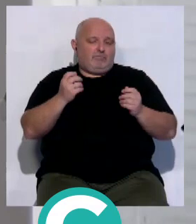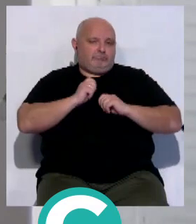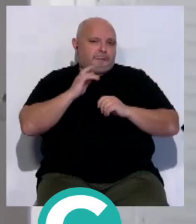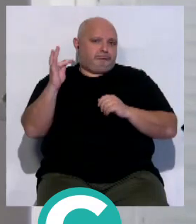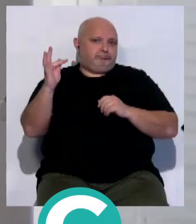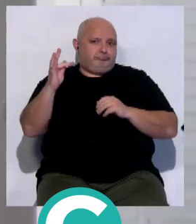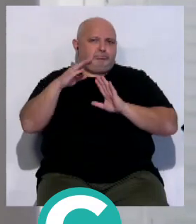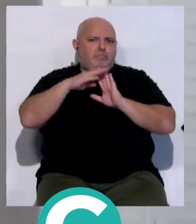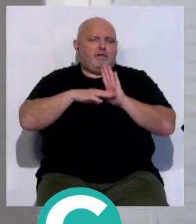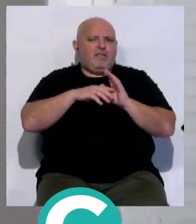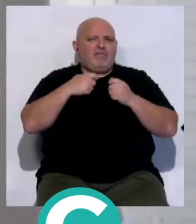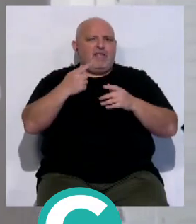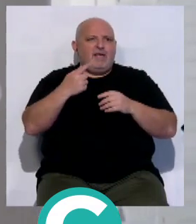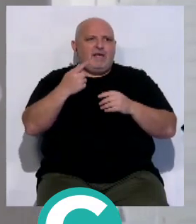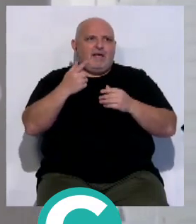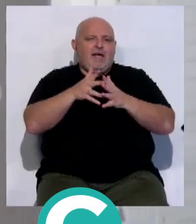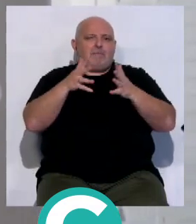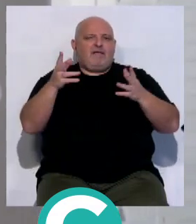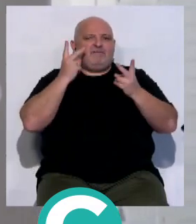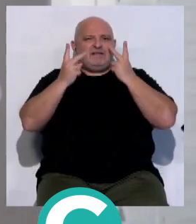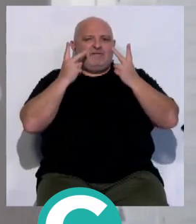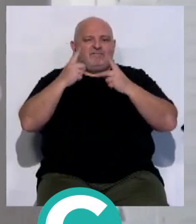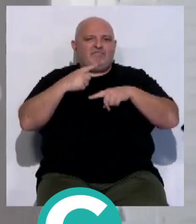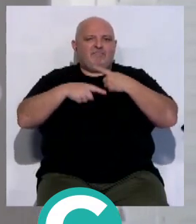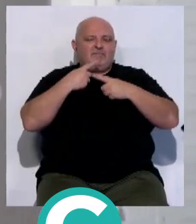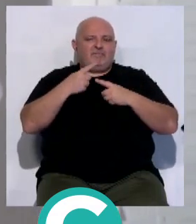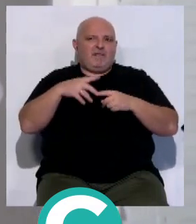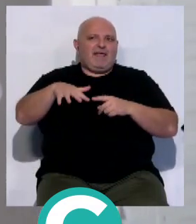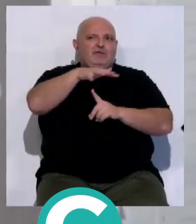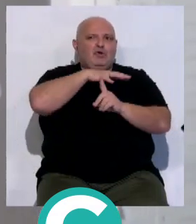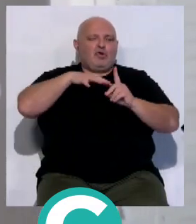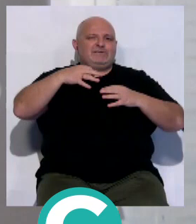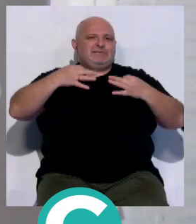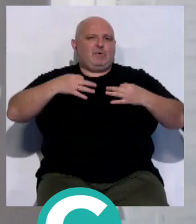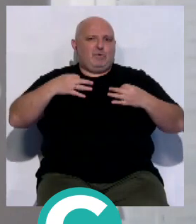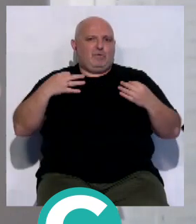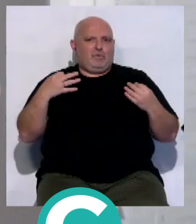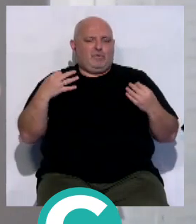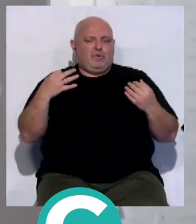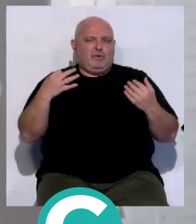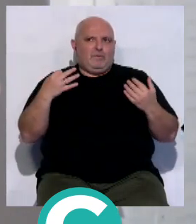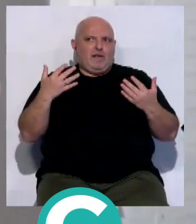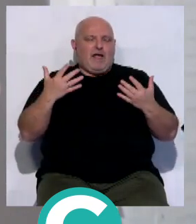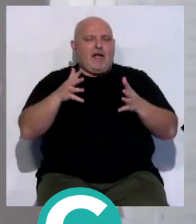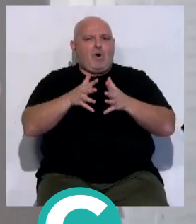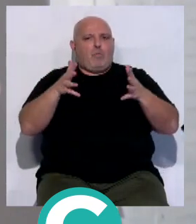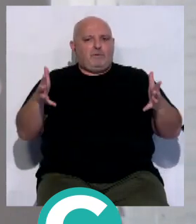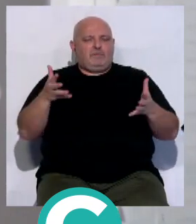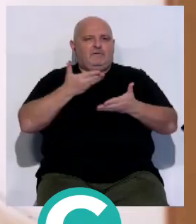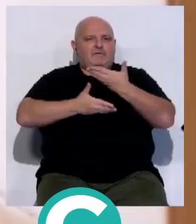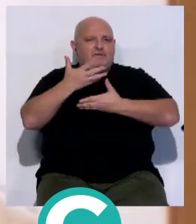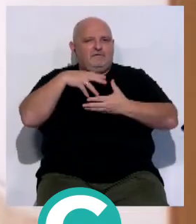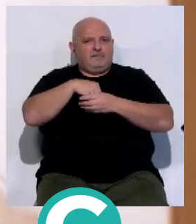las salidas programadas permiten ampliar las visitas familiares y realizarlas en un entorno seguro y distendido, aumentando además la